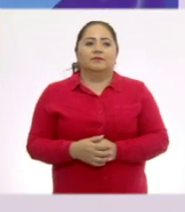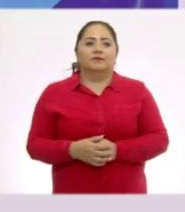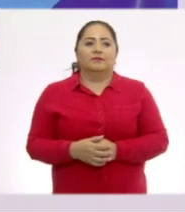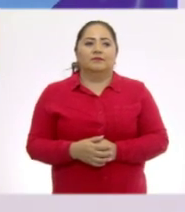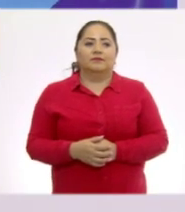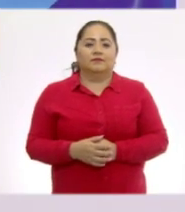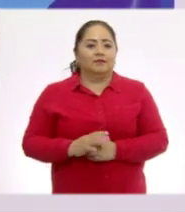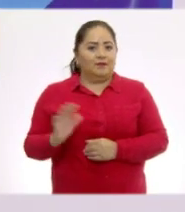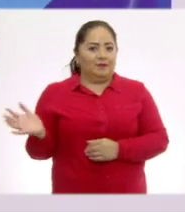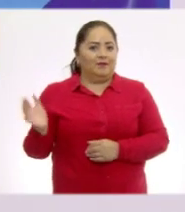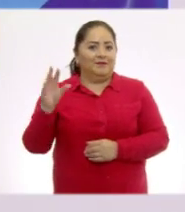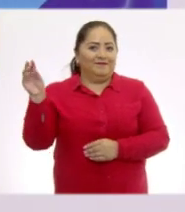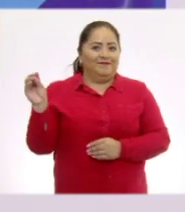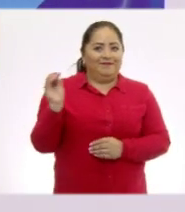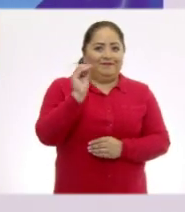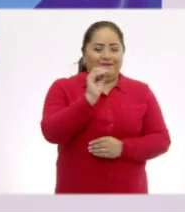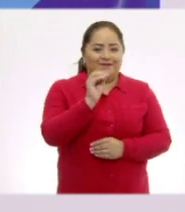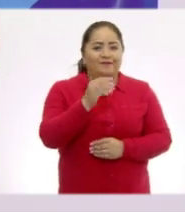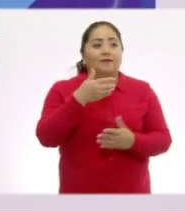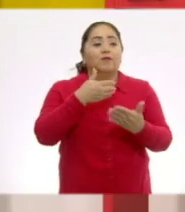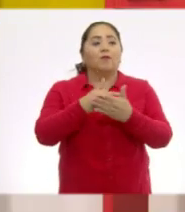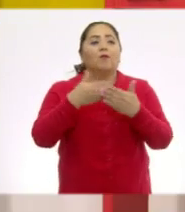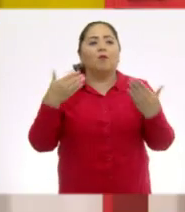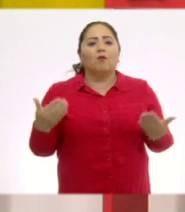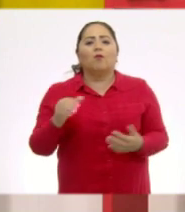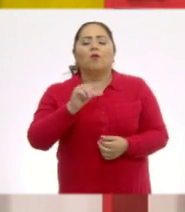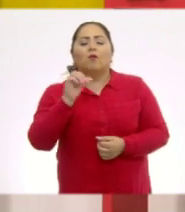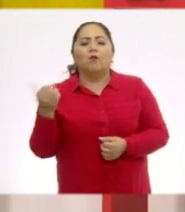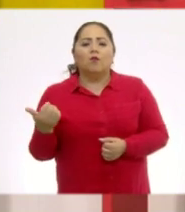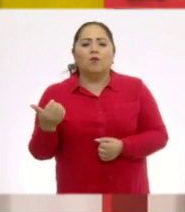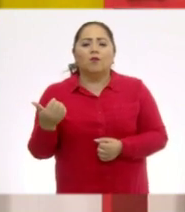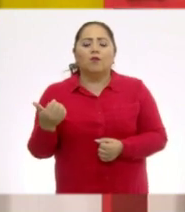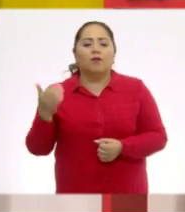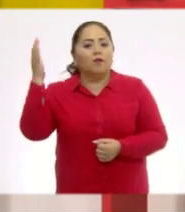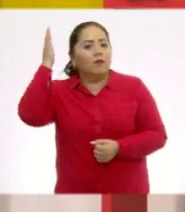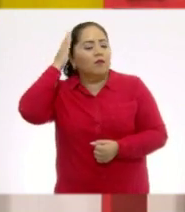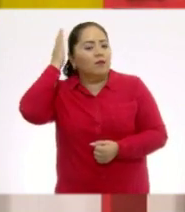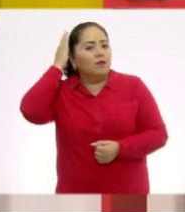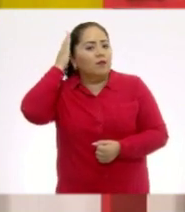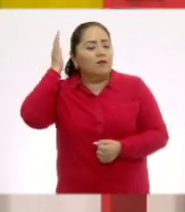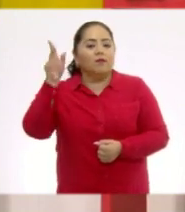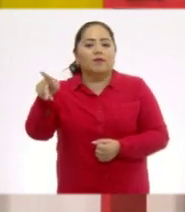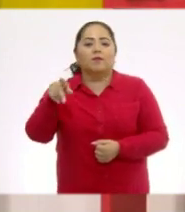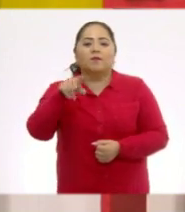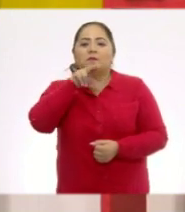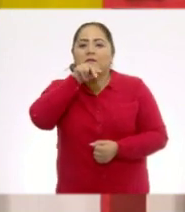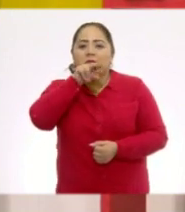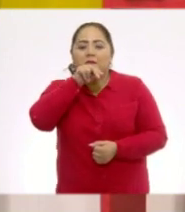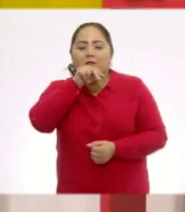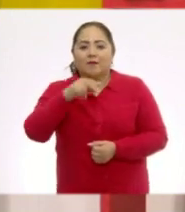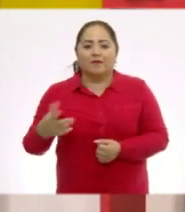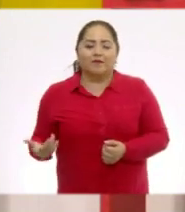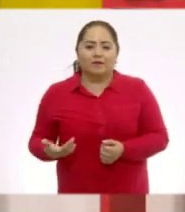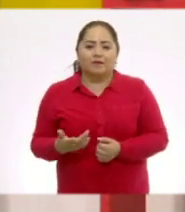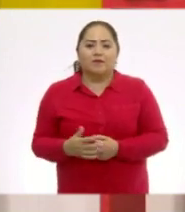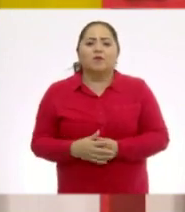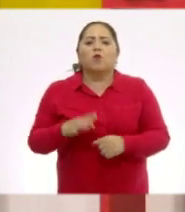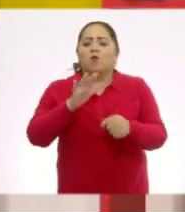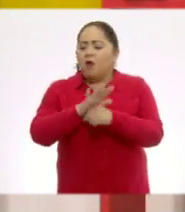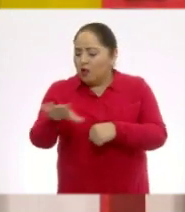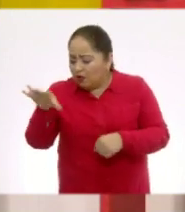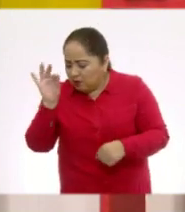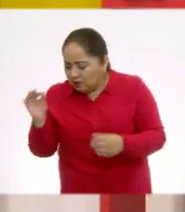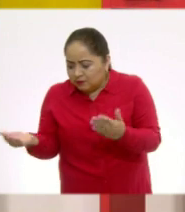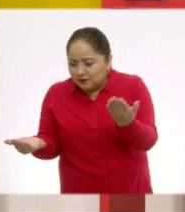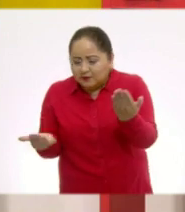Listo. Aquí está. Ahora, sigue la cabeza de nuestro pato. ¿Y qué forma